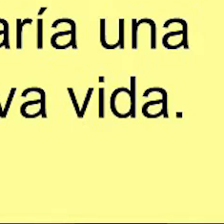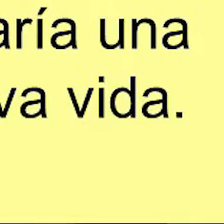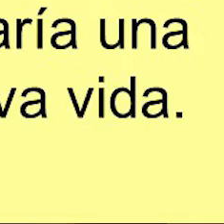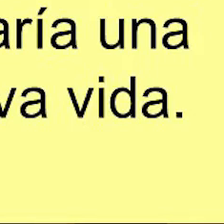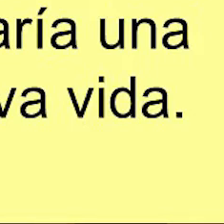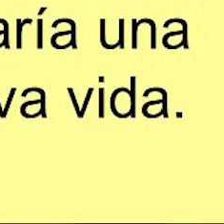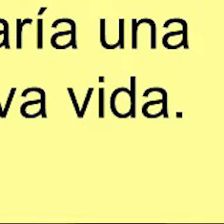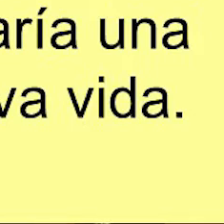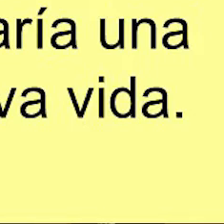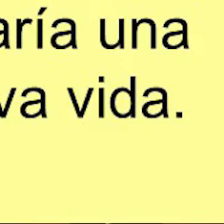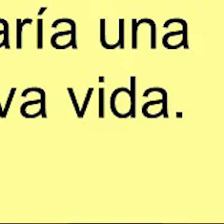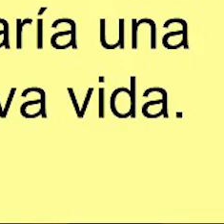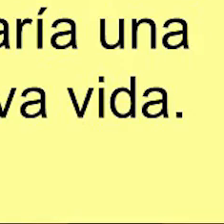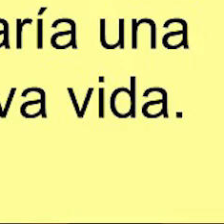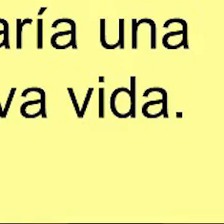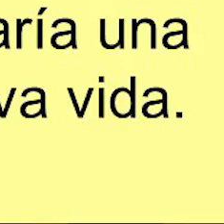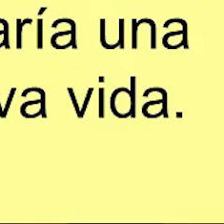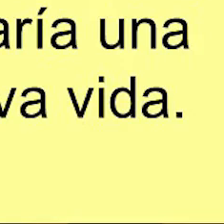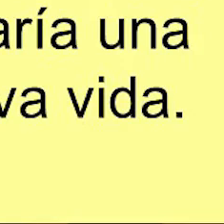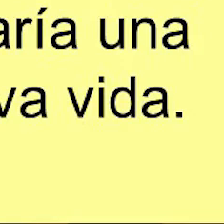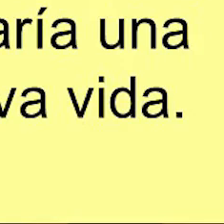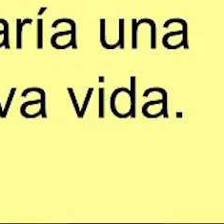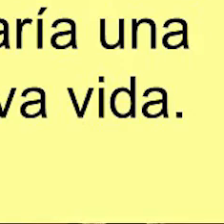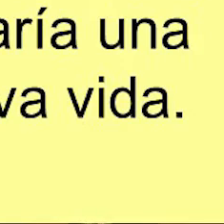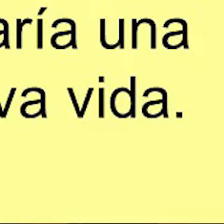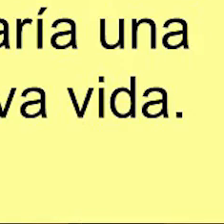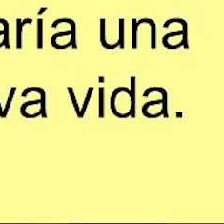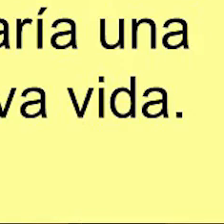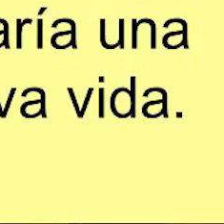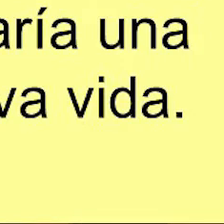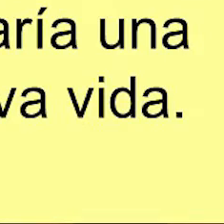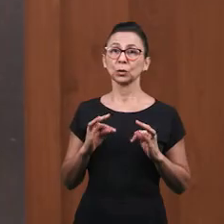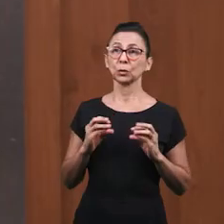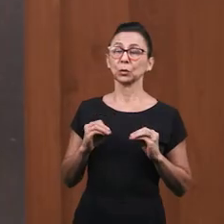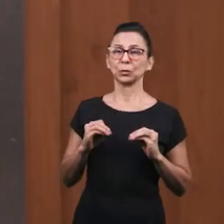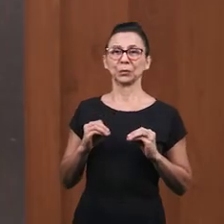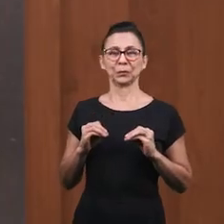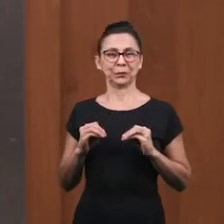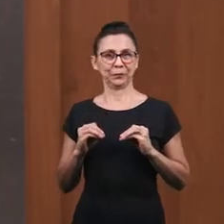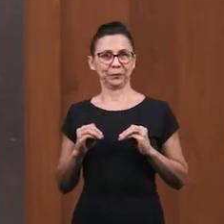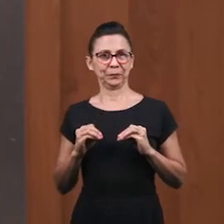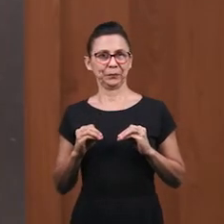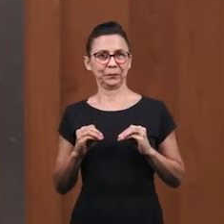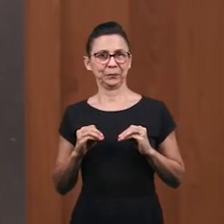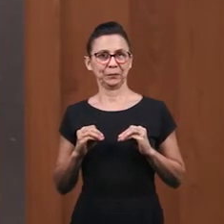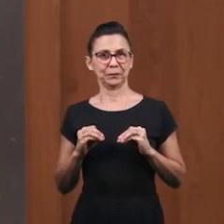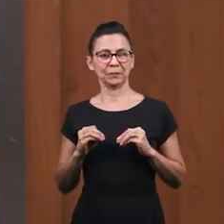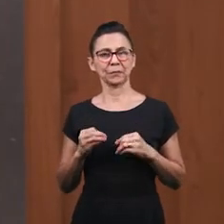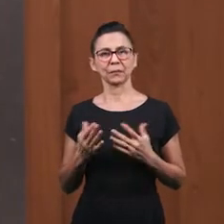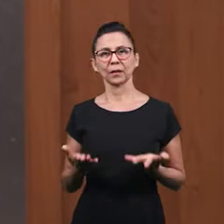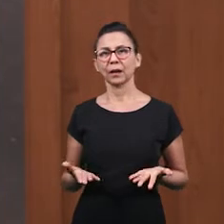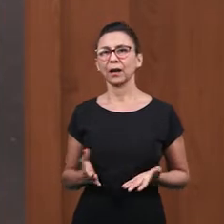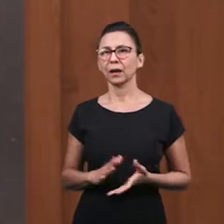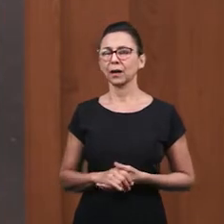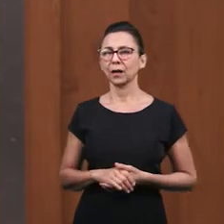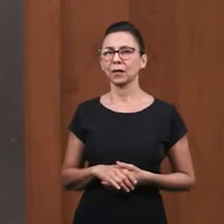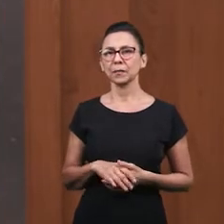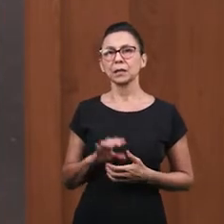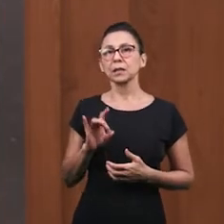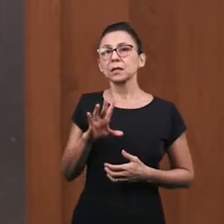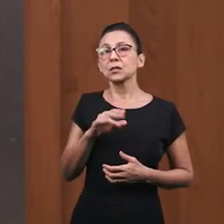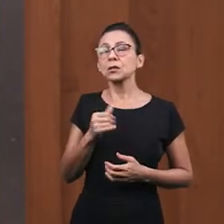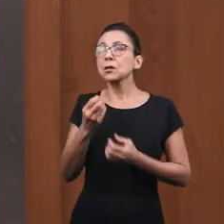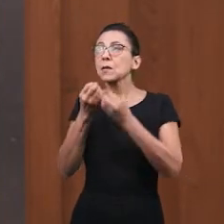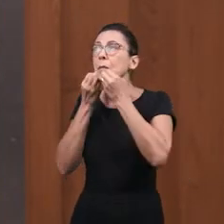Él es fiel Y justo Para perdonar Nuestros pecados Y purificarnos De toda injusticia